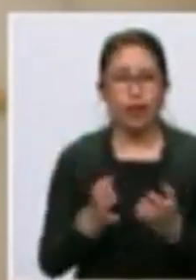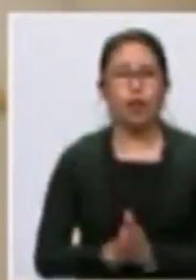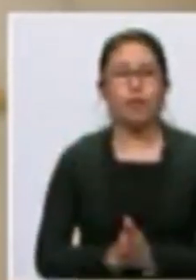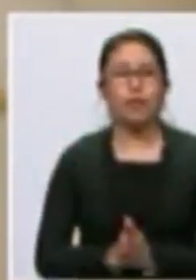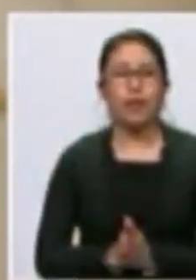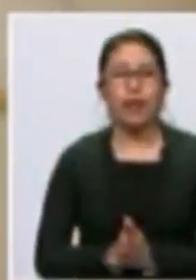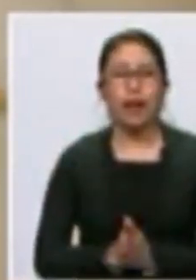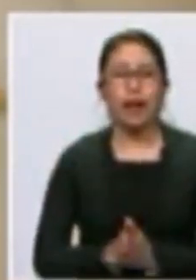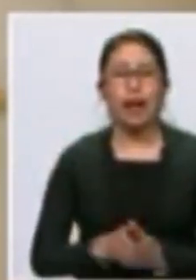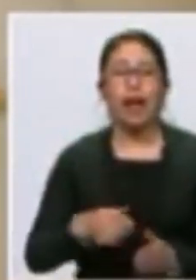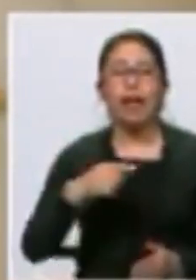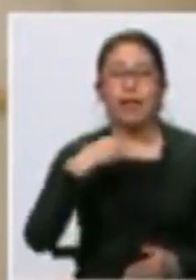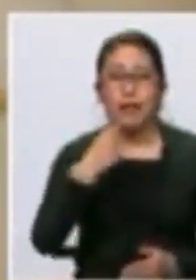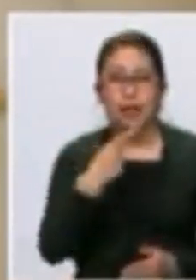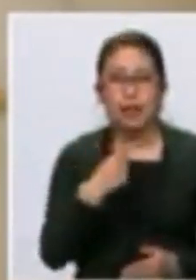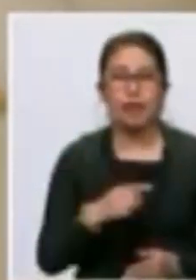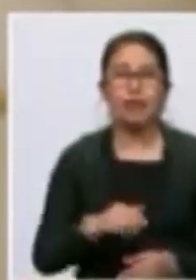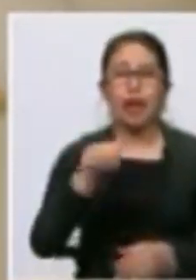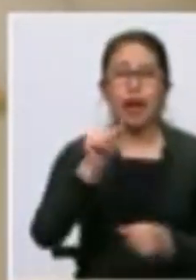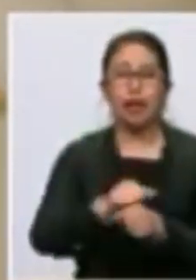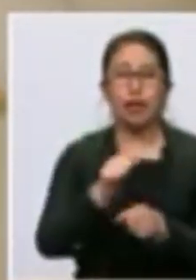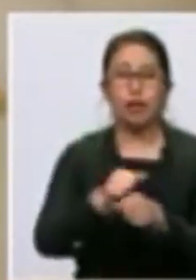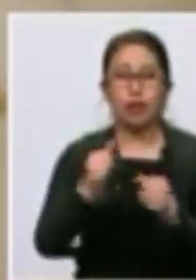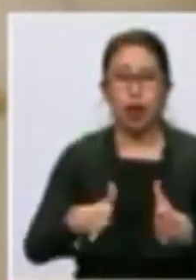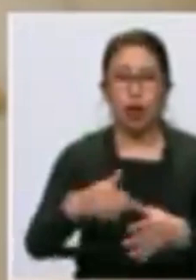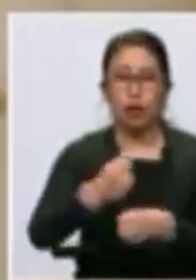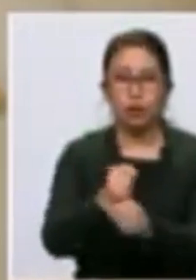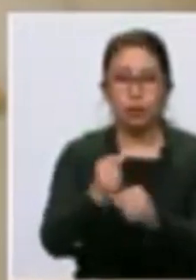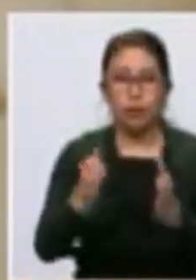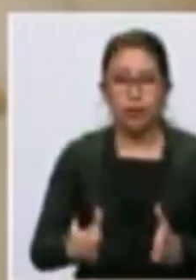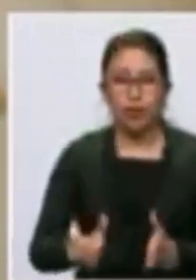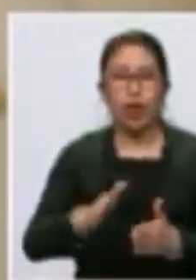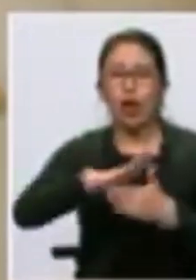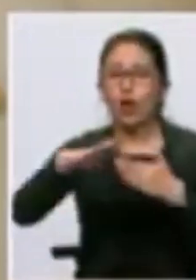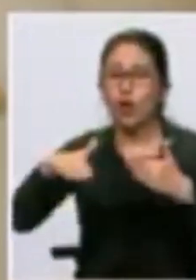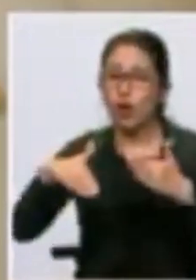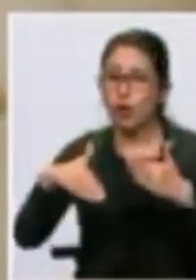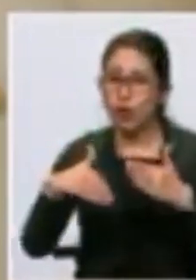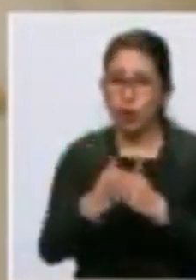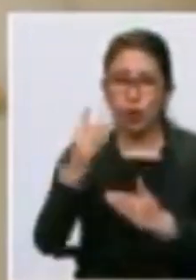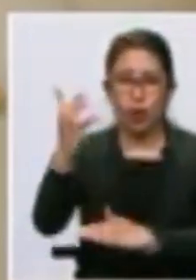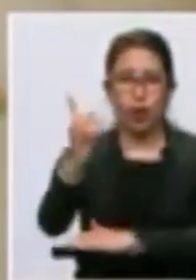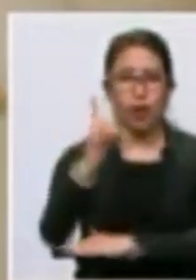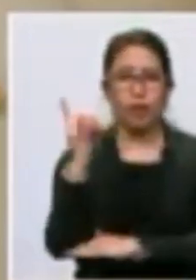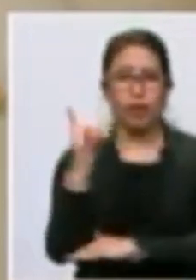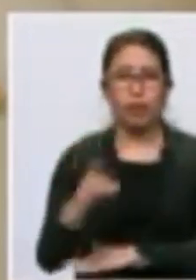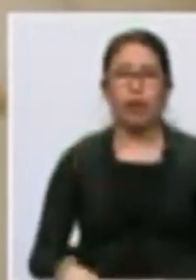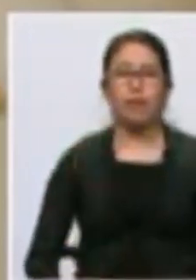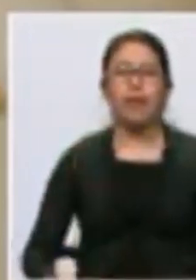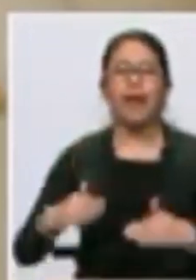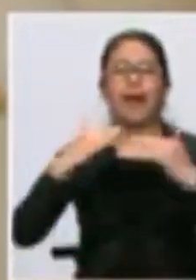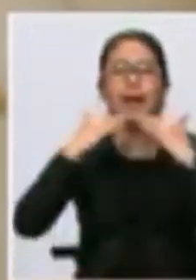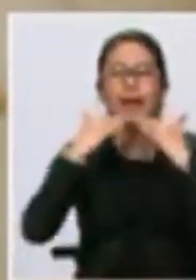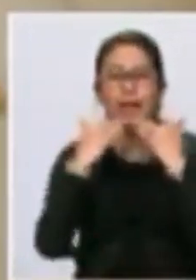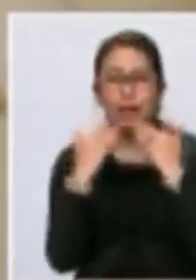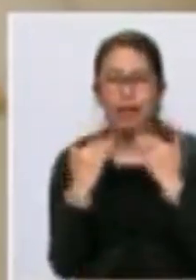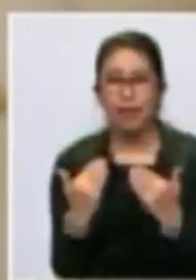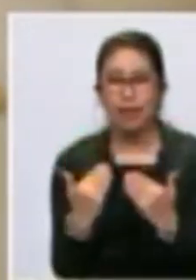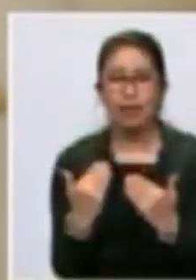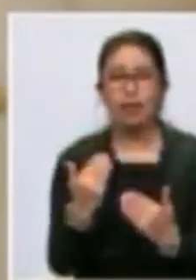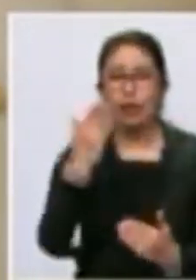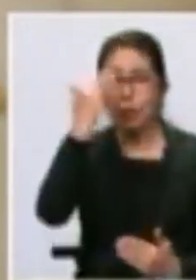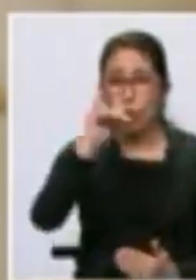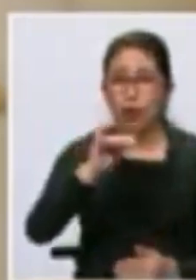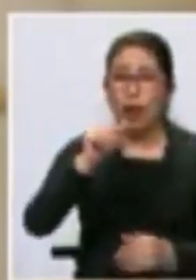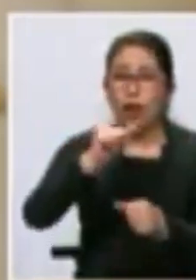permiten, a los obreros y trabajadores de todo el país. En primer lugar, quiero agradecerles porque el movimiento